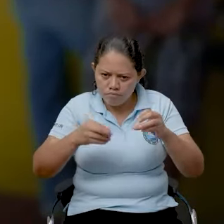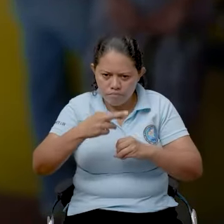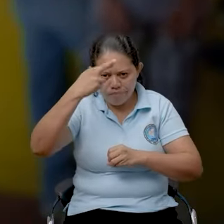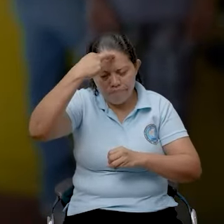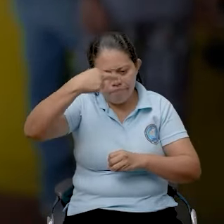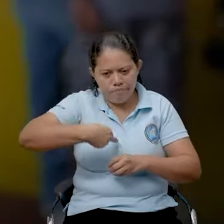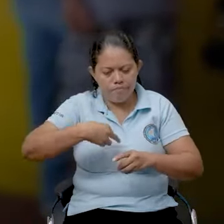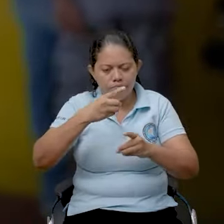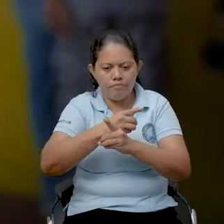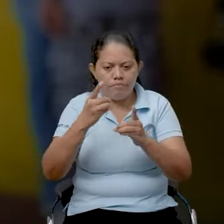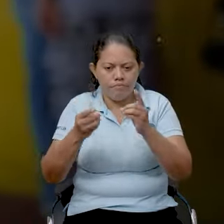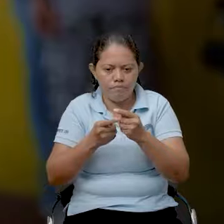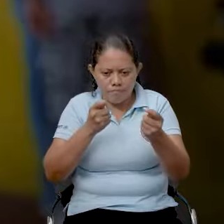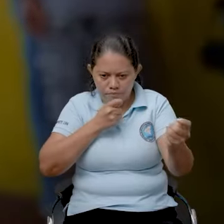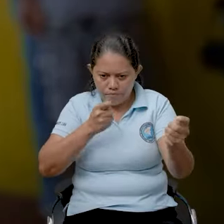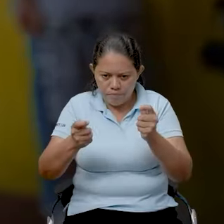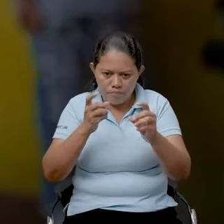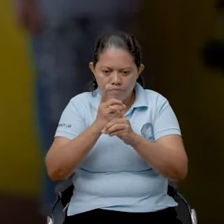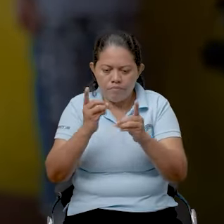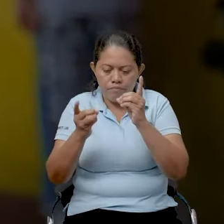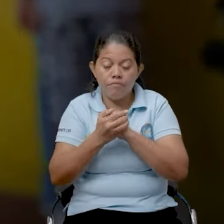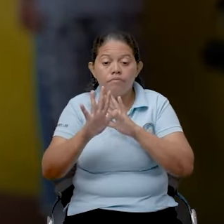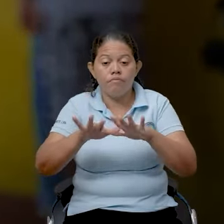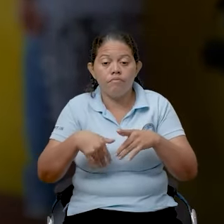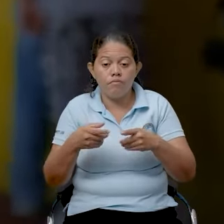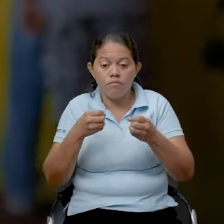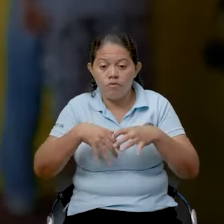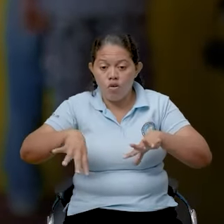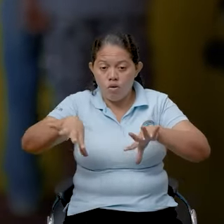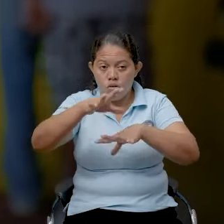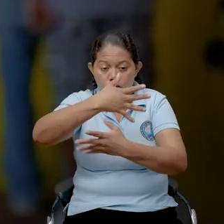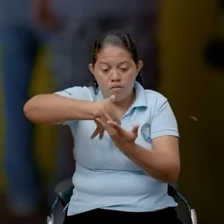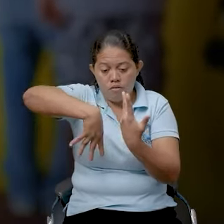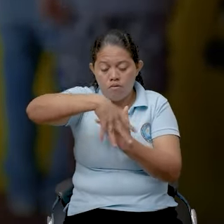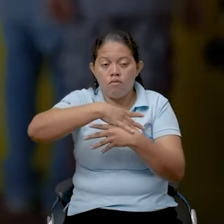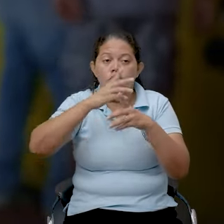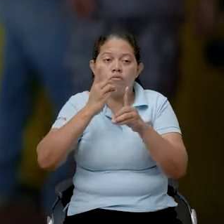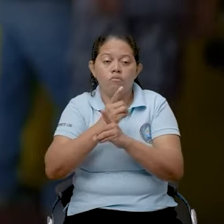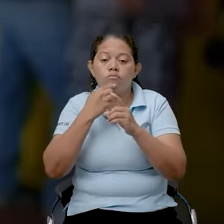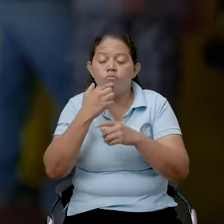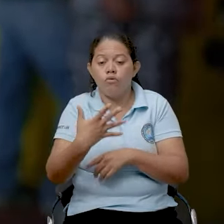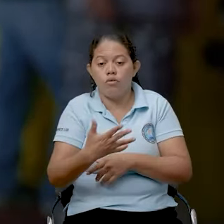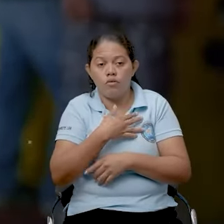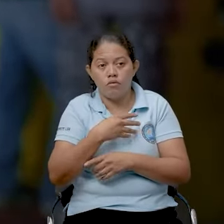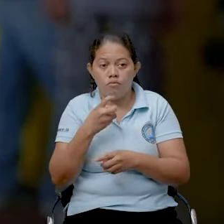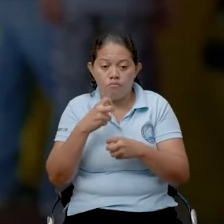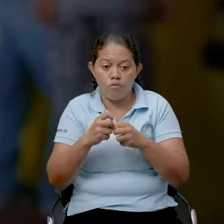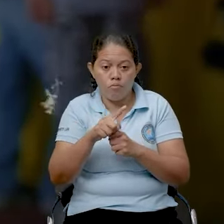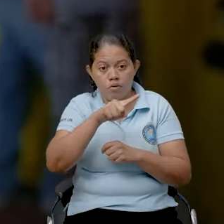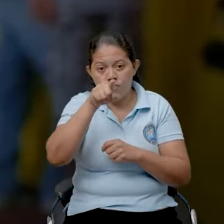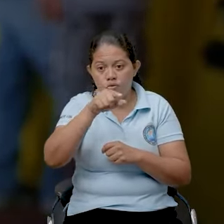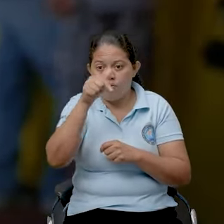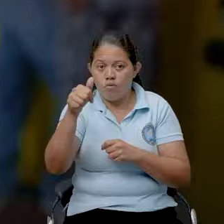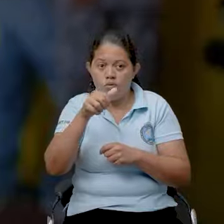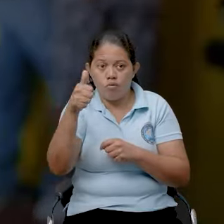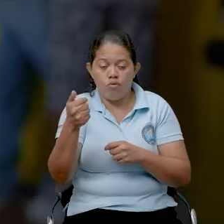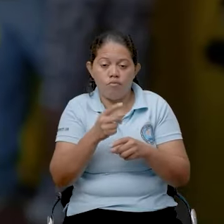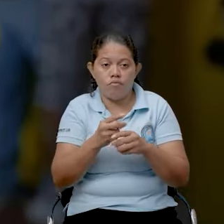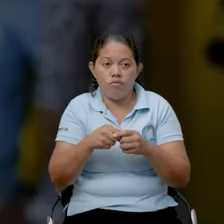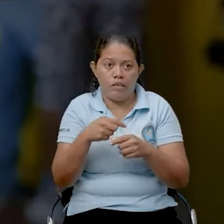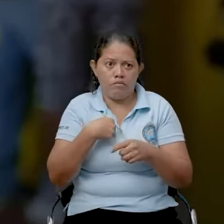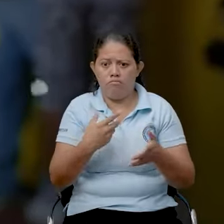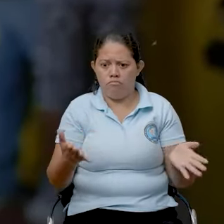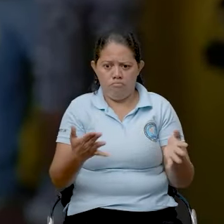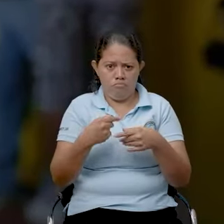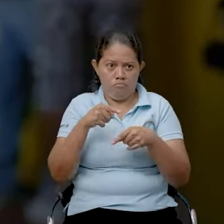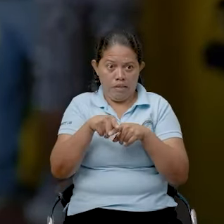recomendaciones y medidas de seguridad. Y tenemos que involucrarlos toda la sociedad, porque uno afecta al otro. Hay veces uno no está quemando